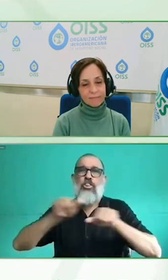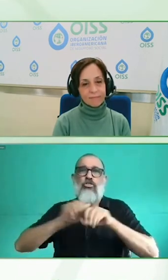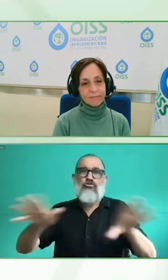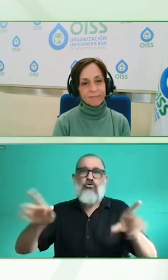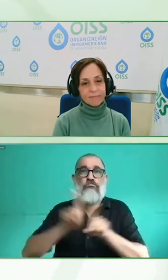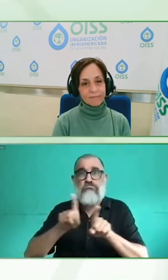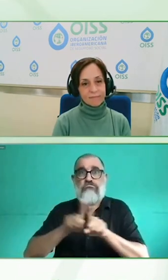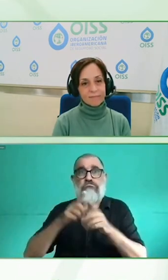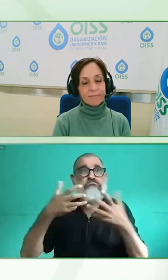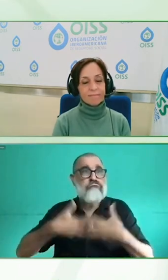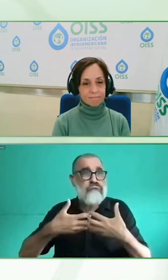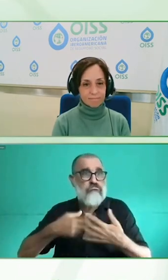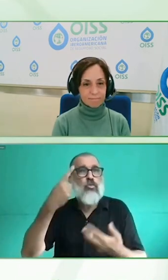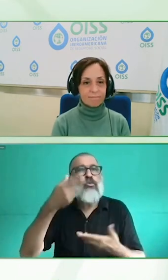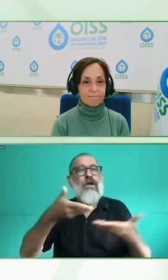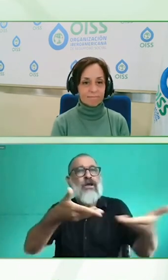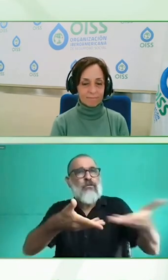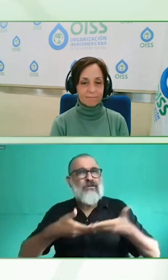más cerca de lo que pensabas.